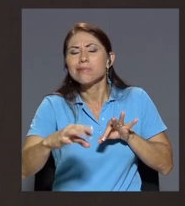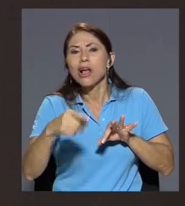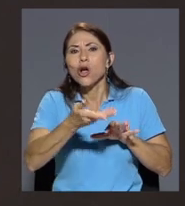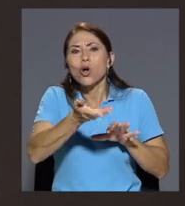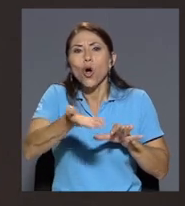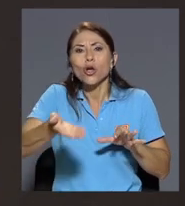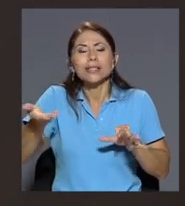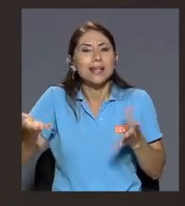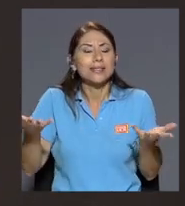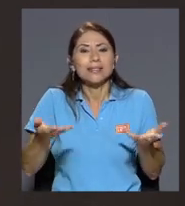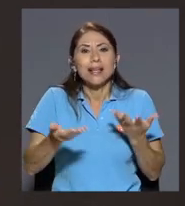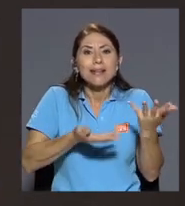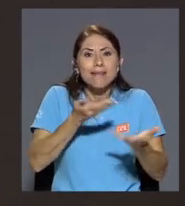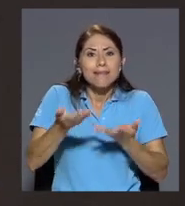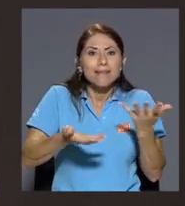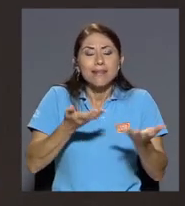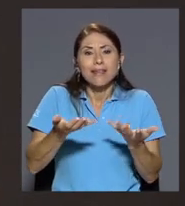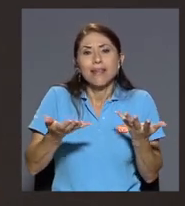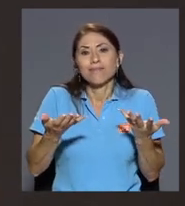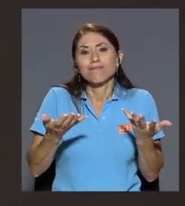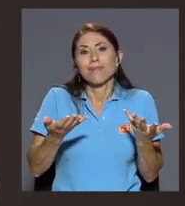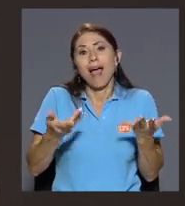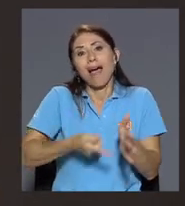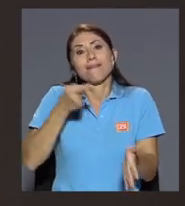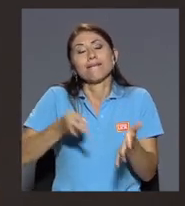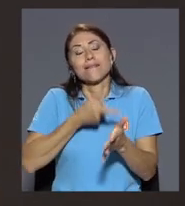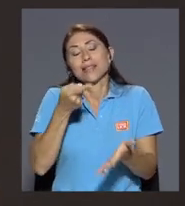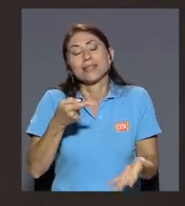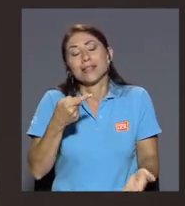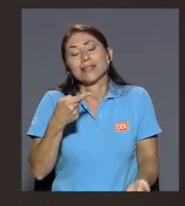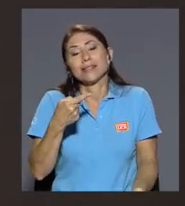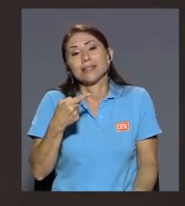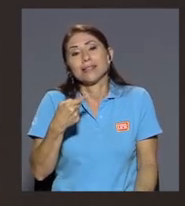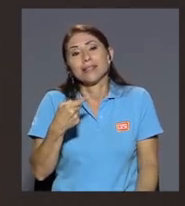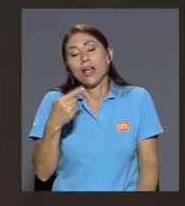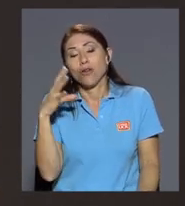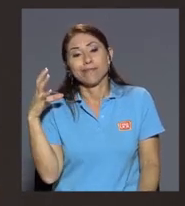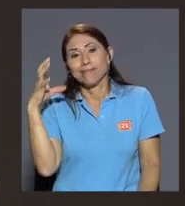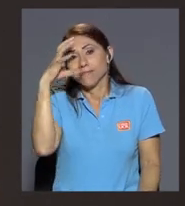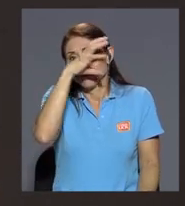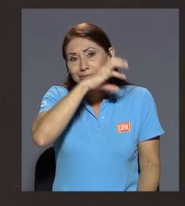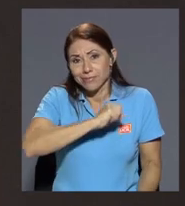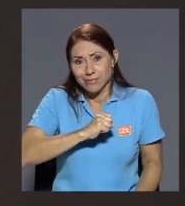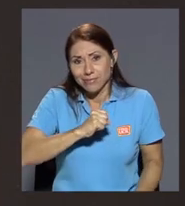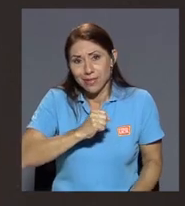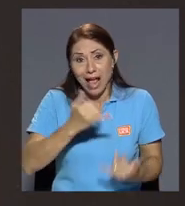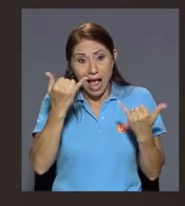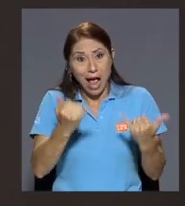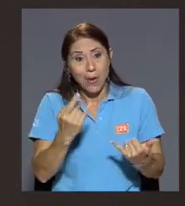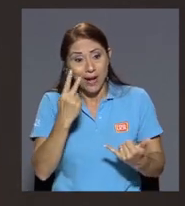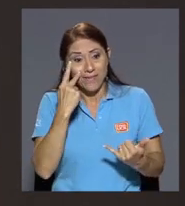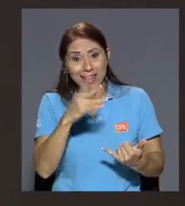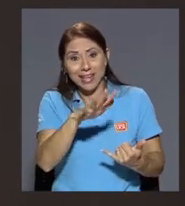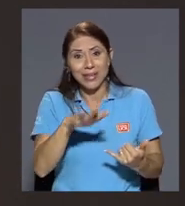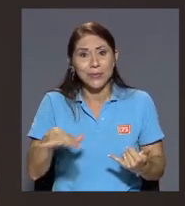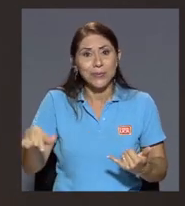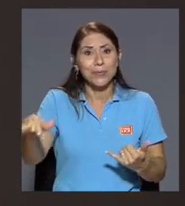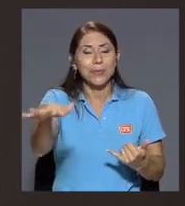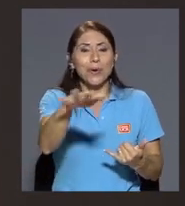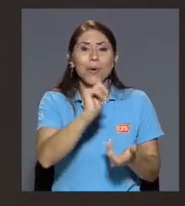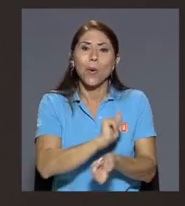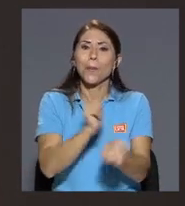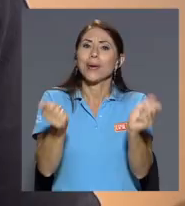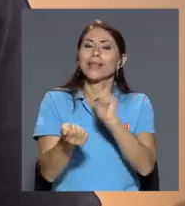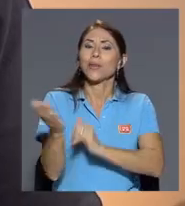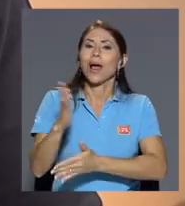muchas veces a vista y paciencia de quienes van a apreciar el patrimonio convertido ahora en algo